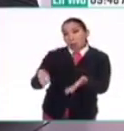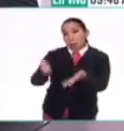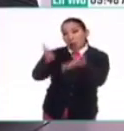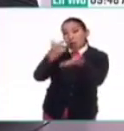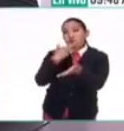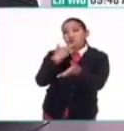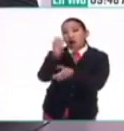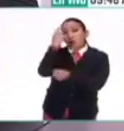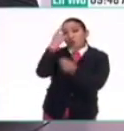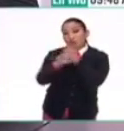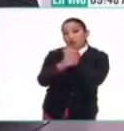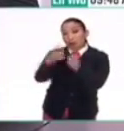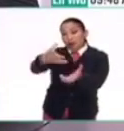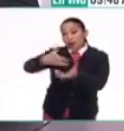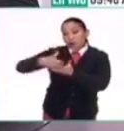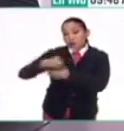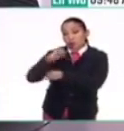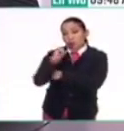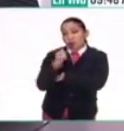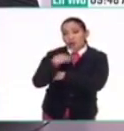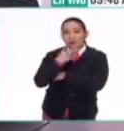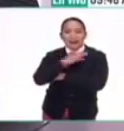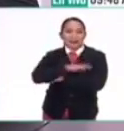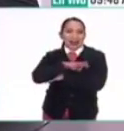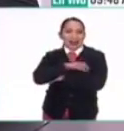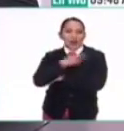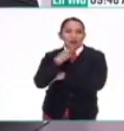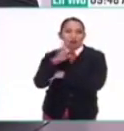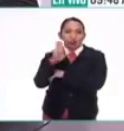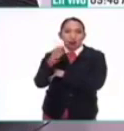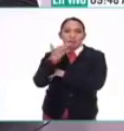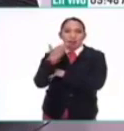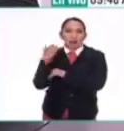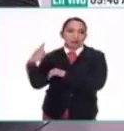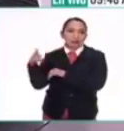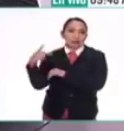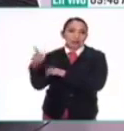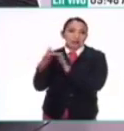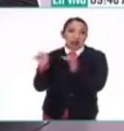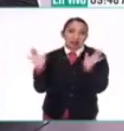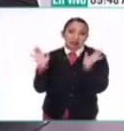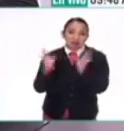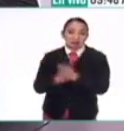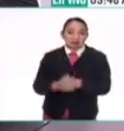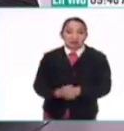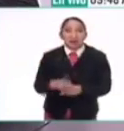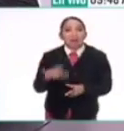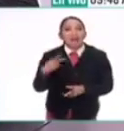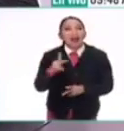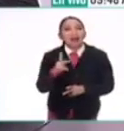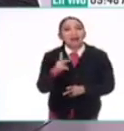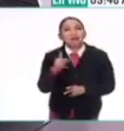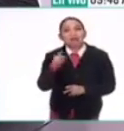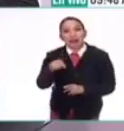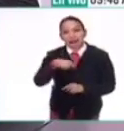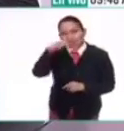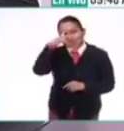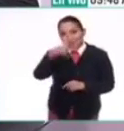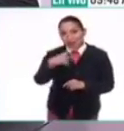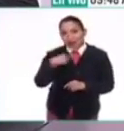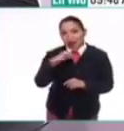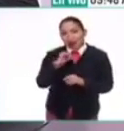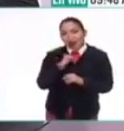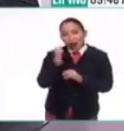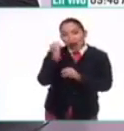conservar algunas piezas que felizmente se conservan bien en Francia. Sin embargo, en México la